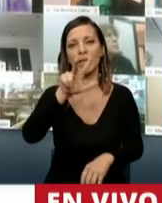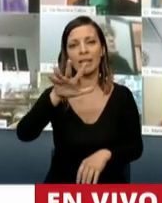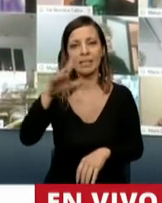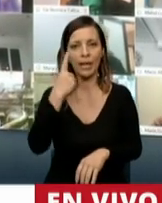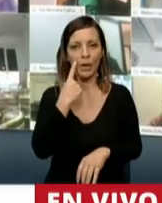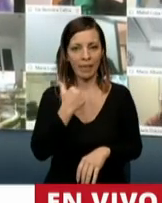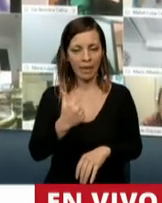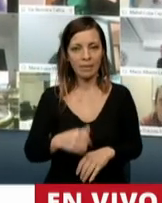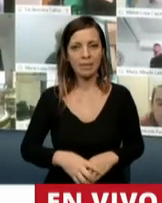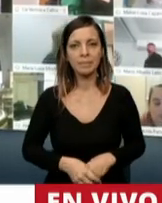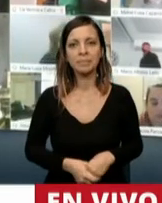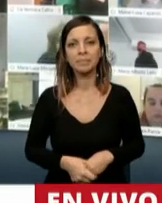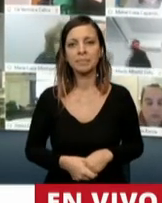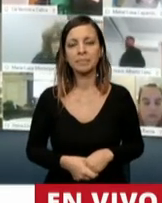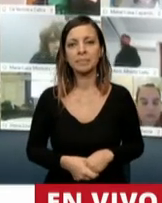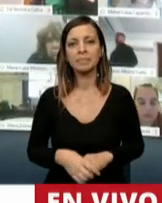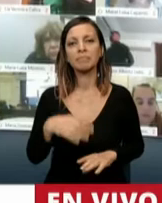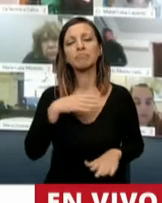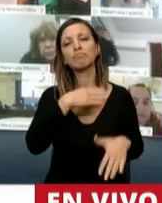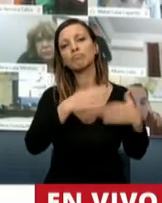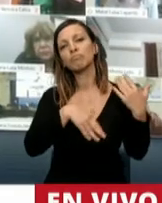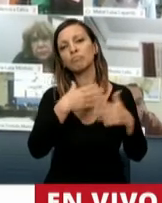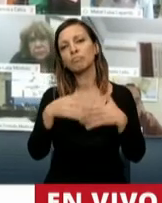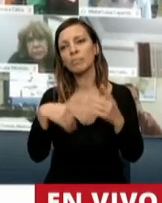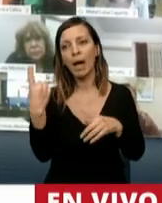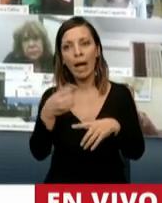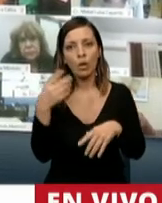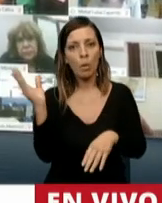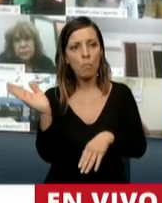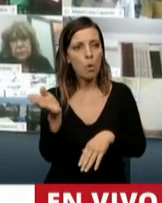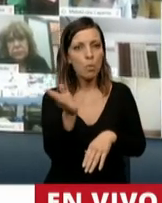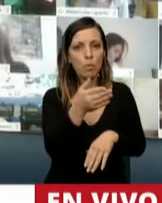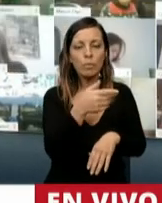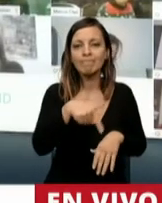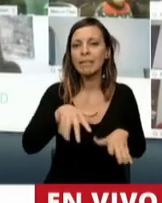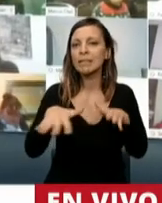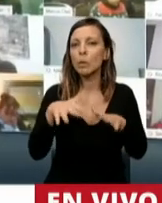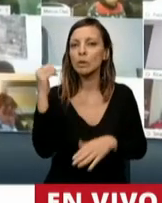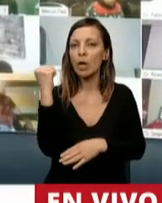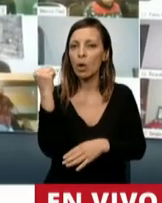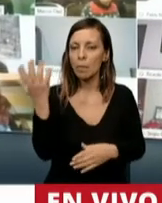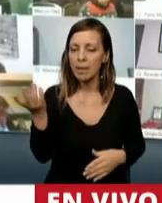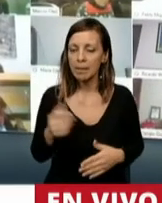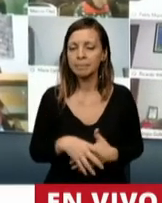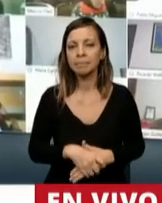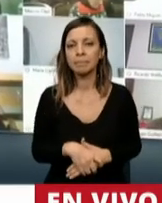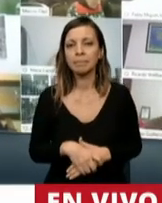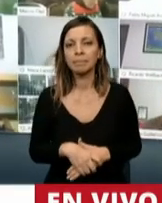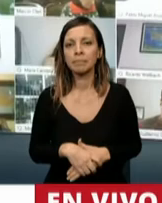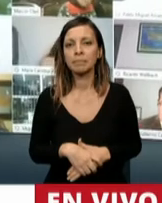que viene poniendo en jaque a nuestra economía. Que viene poniendo,